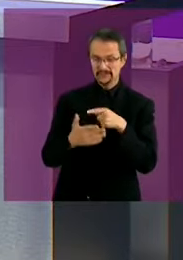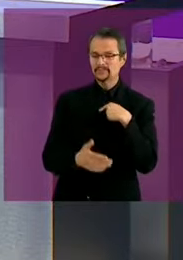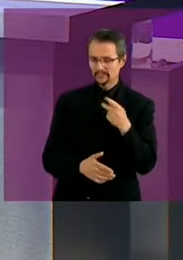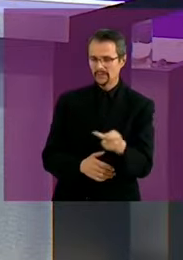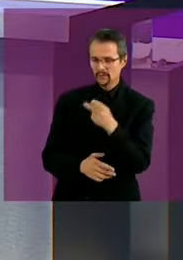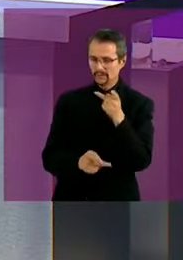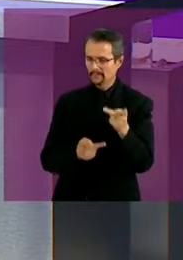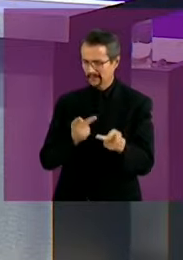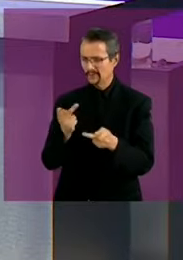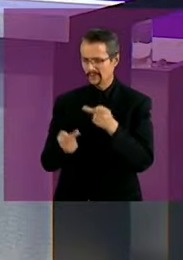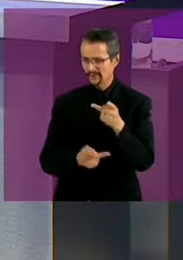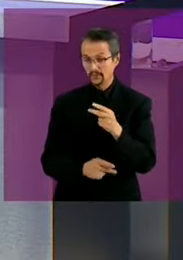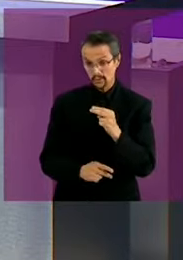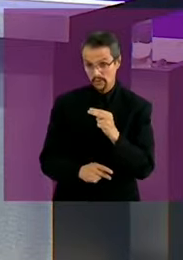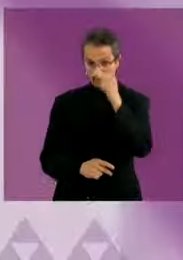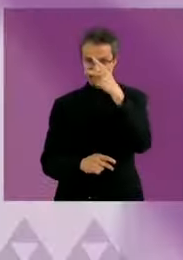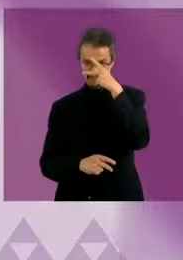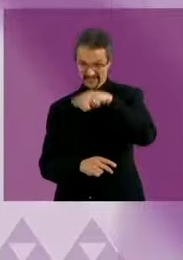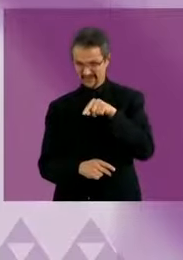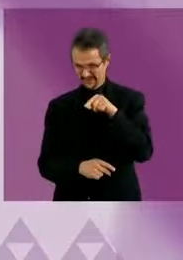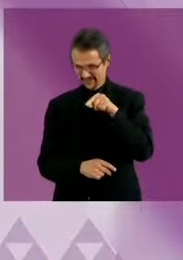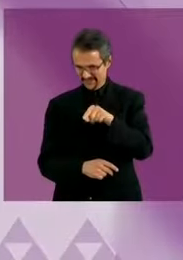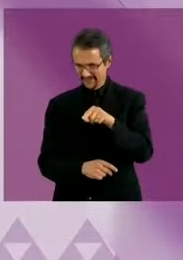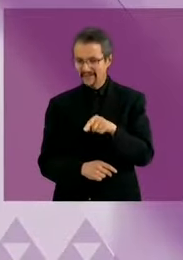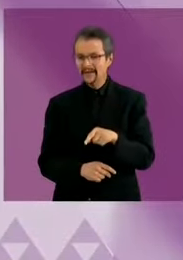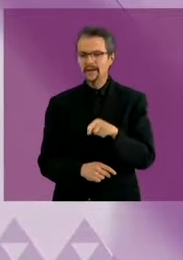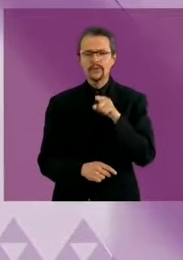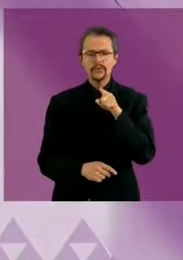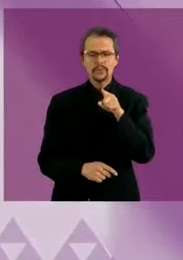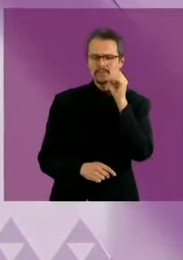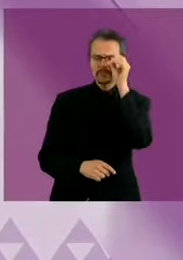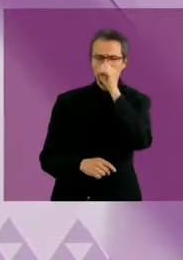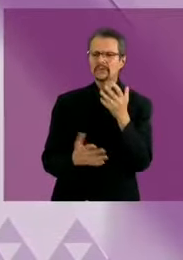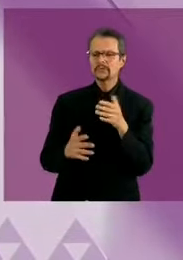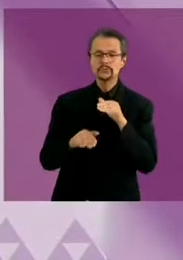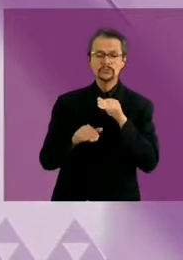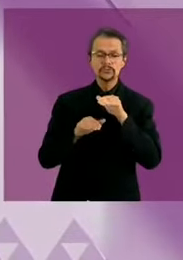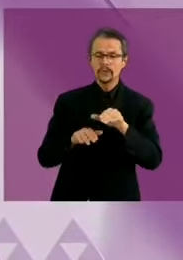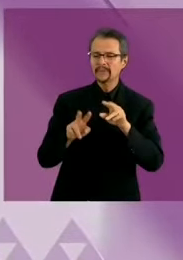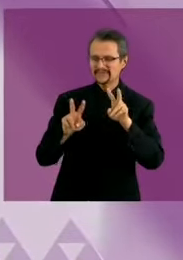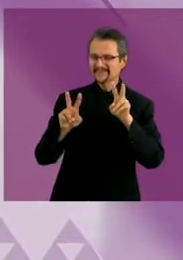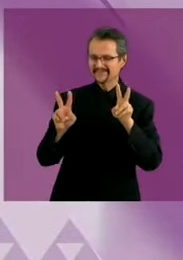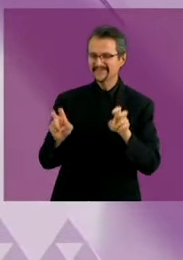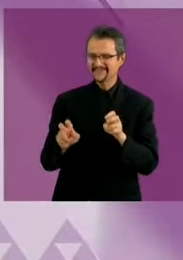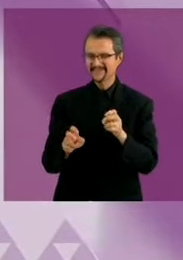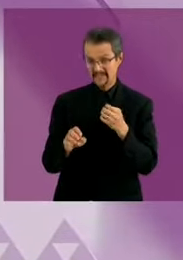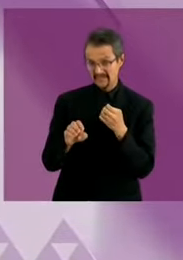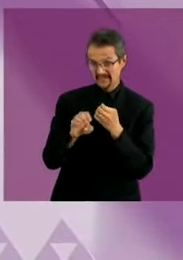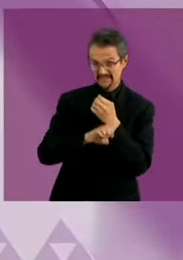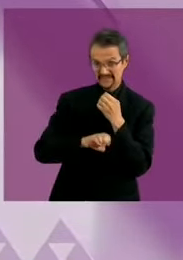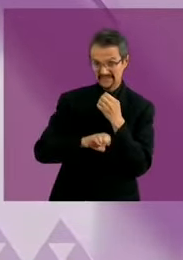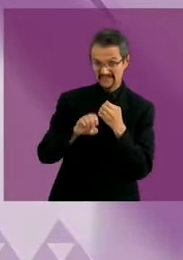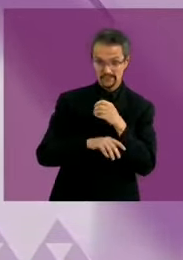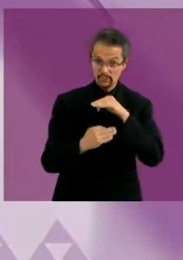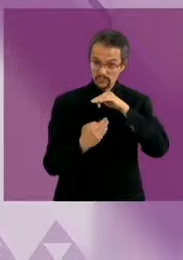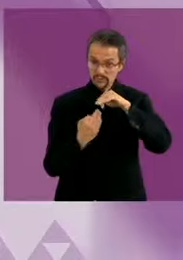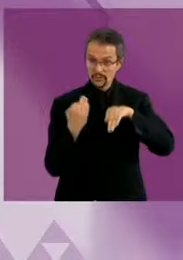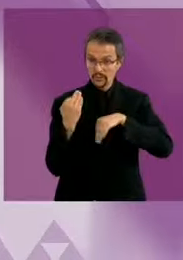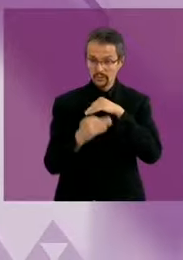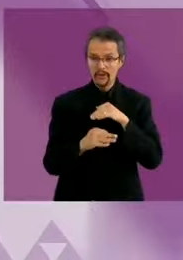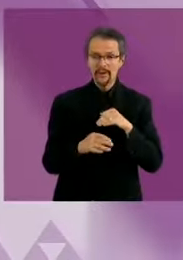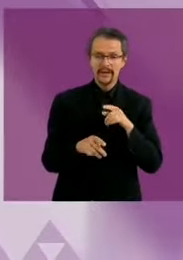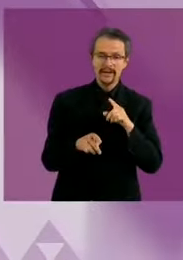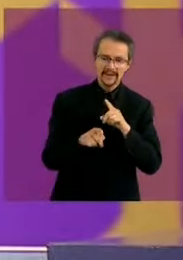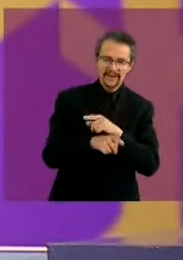norte del país cuál es su opinión referente a que no todos los estados se permite la adopción homoparental y qué haría al respecto